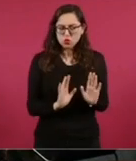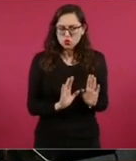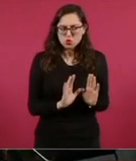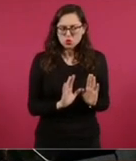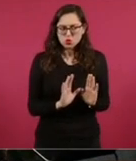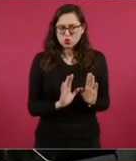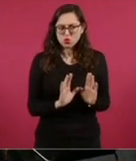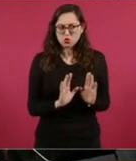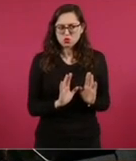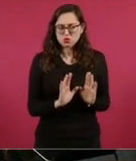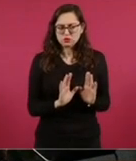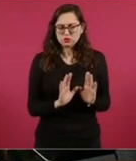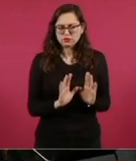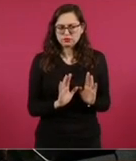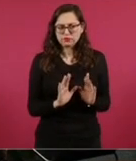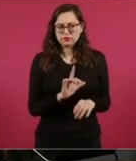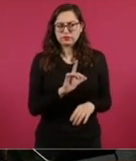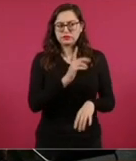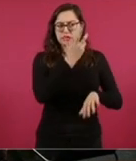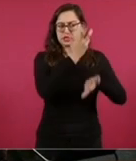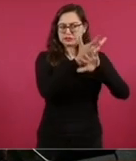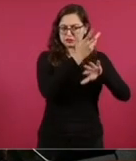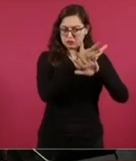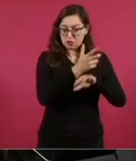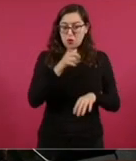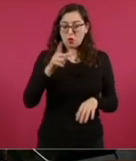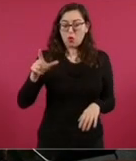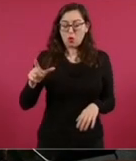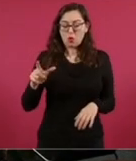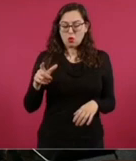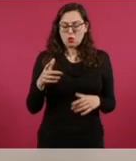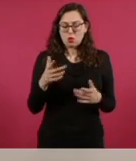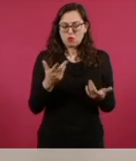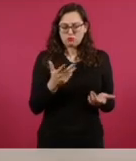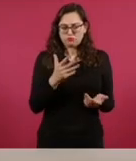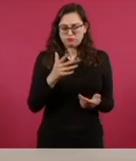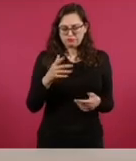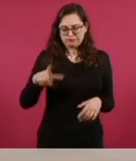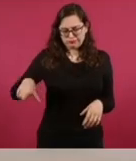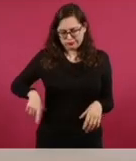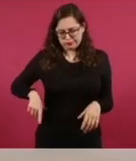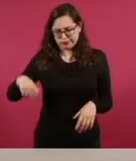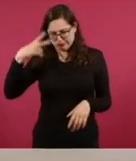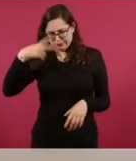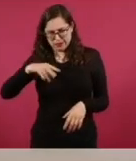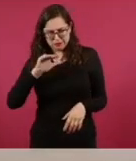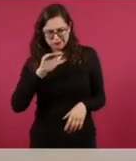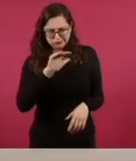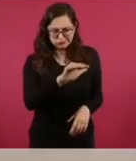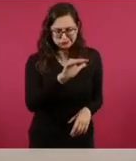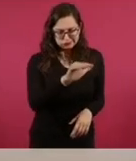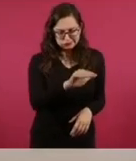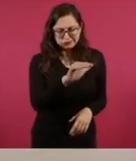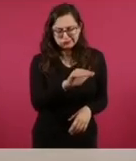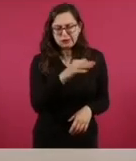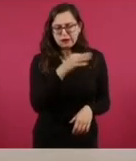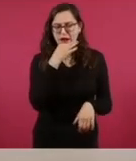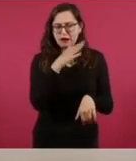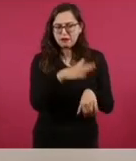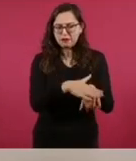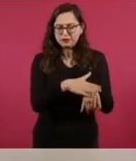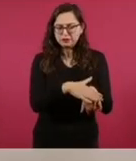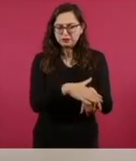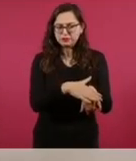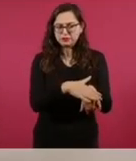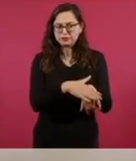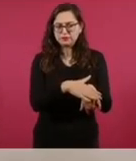El gobierno de los Estados Unidos mexicanos se permite destacar que el objetivo